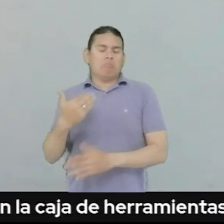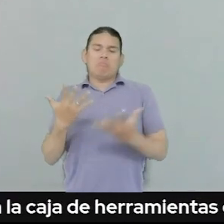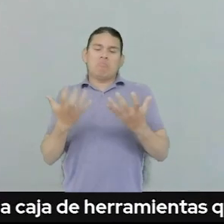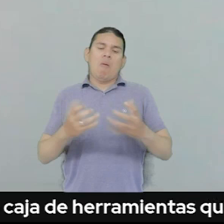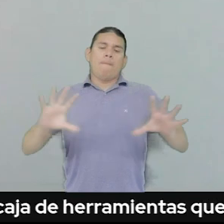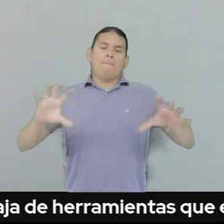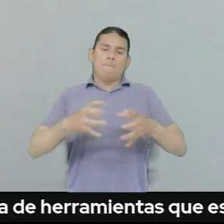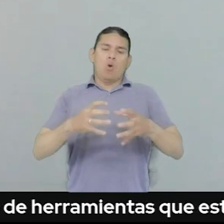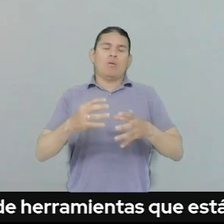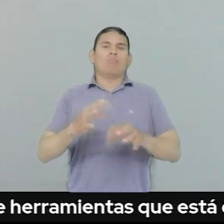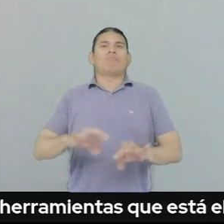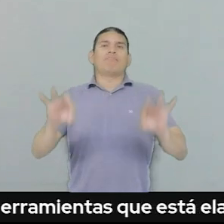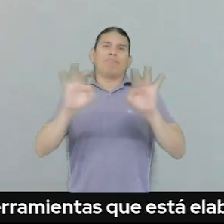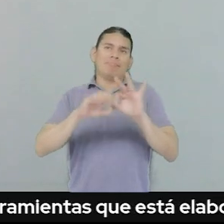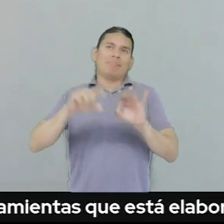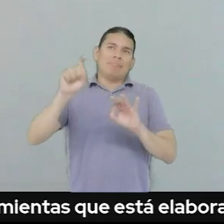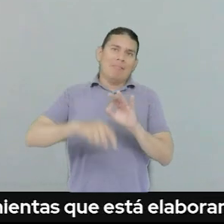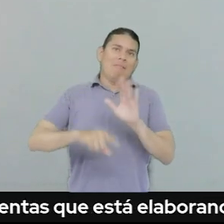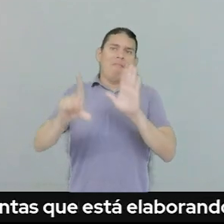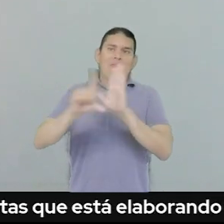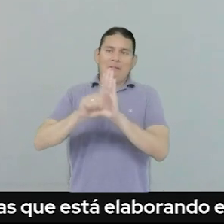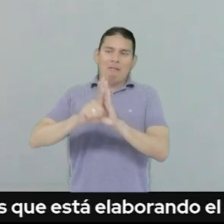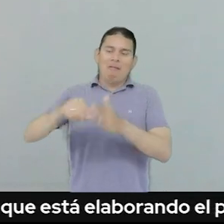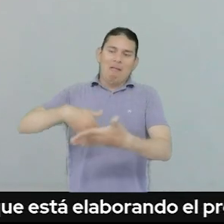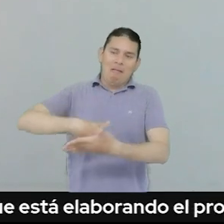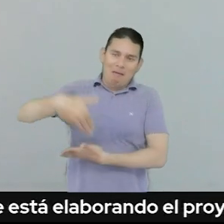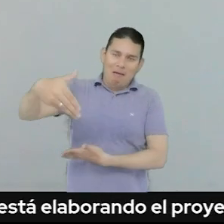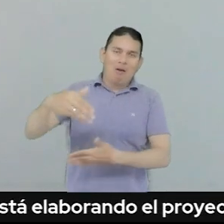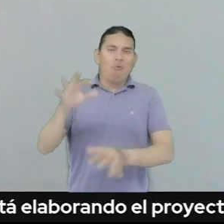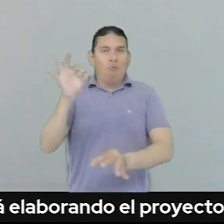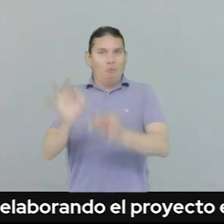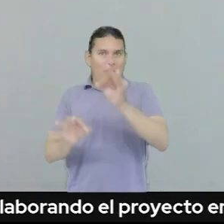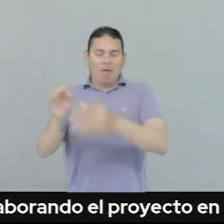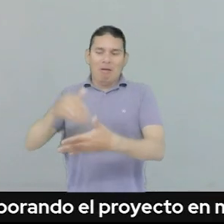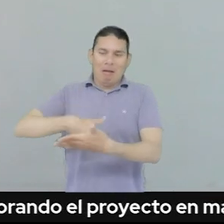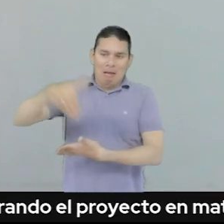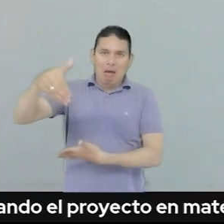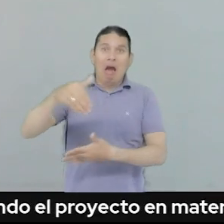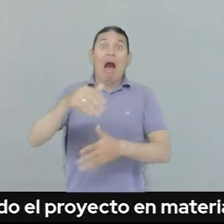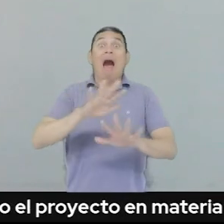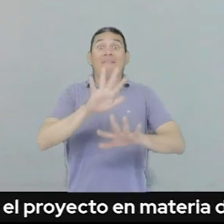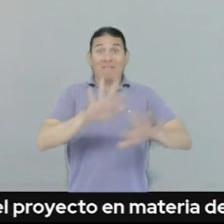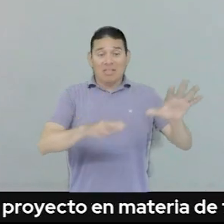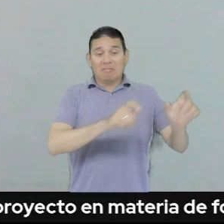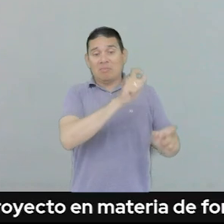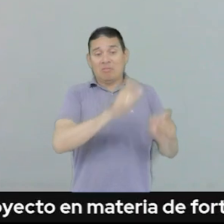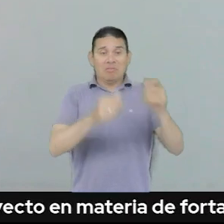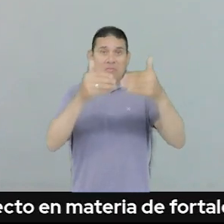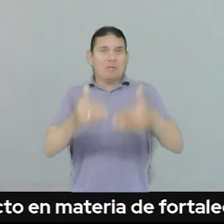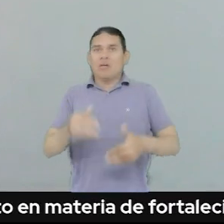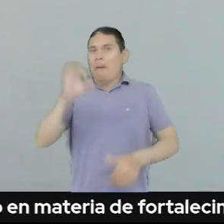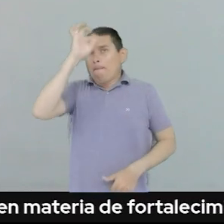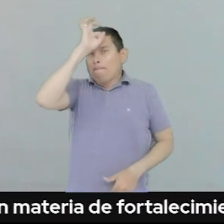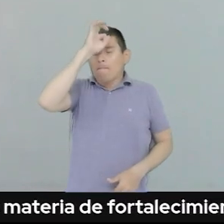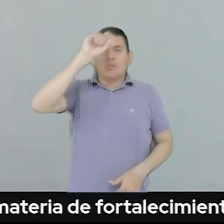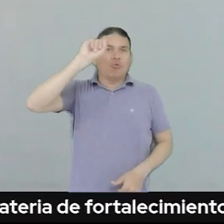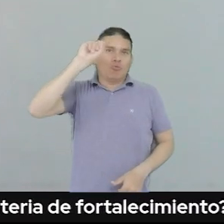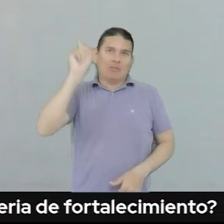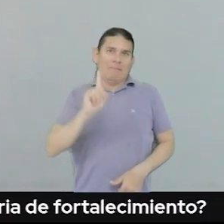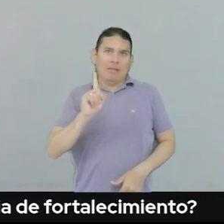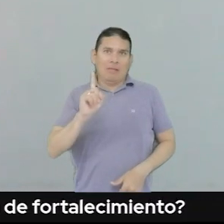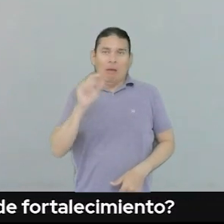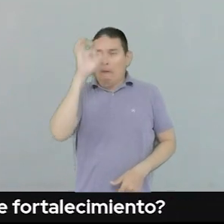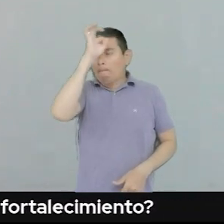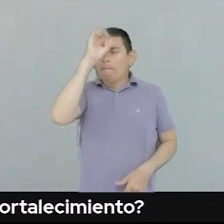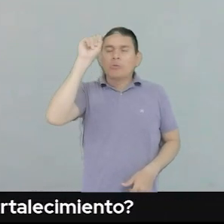Porque el hecho de conformar un movimiento asociativo tiene unas obligaciones legales, unas obligaciones jurídicas que muchas veces la población con discapacidad